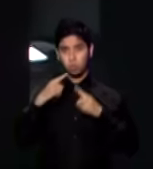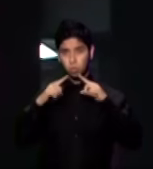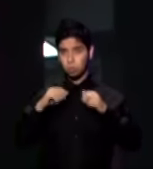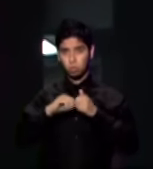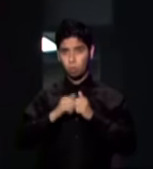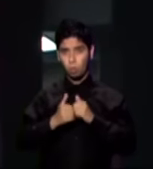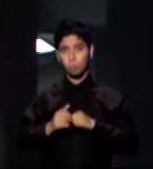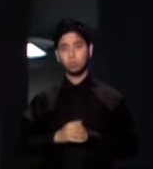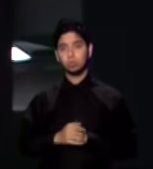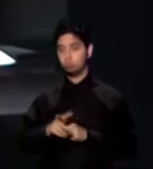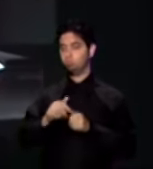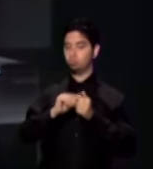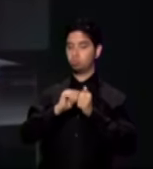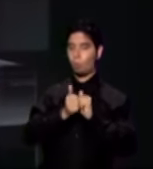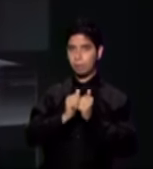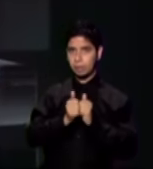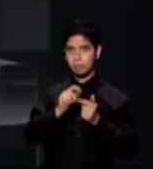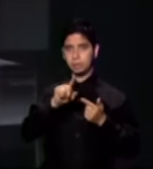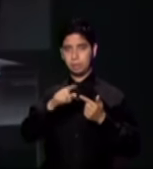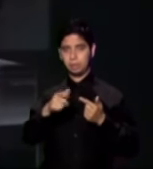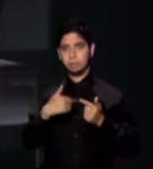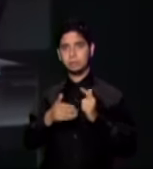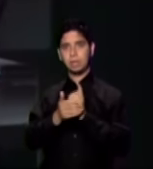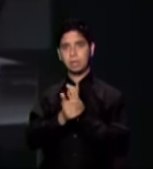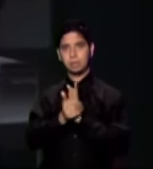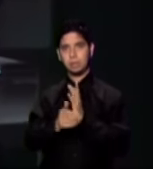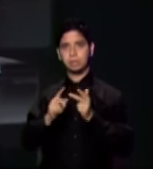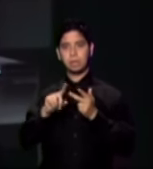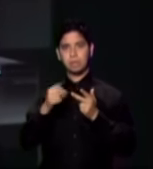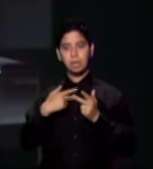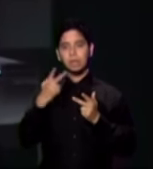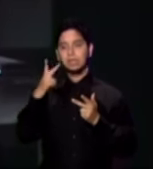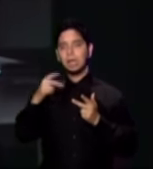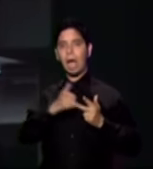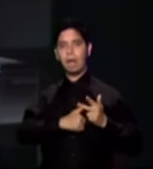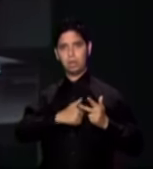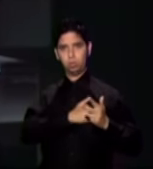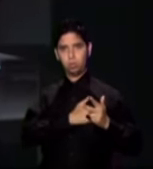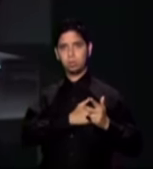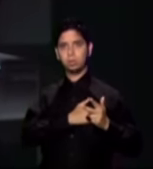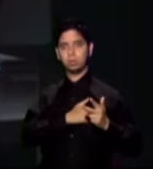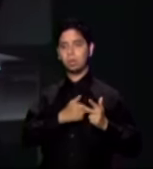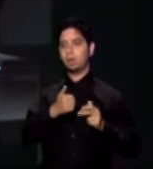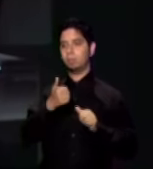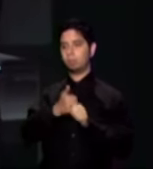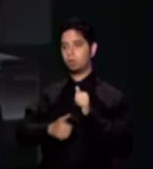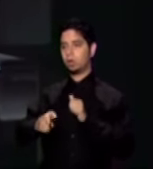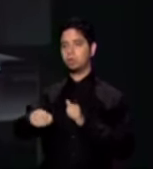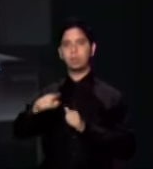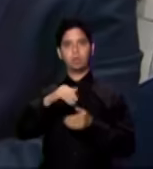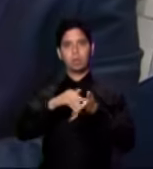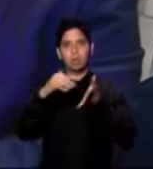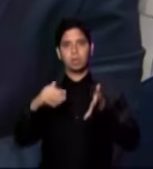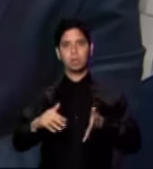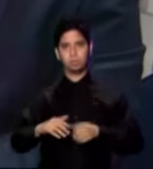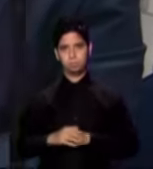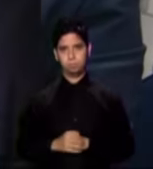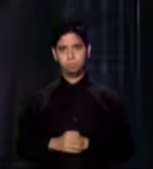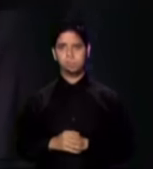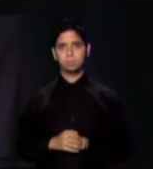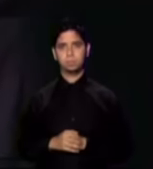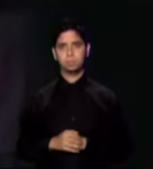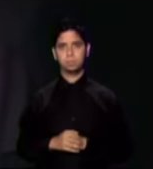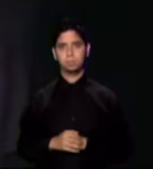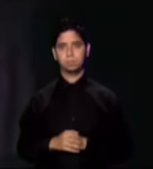adquisición de competencias, destrezas, habilidades y actitudes de los estudiantes. No se